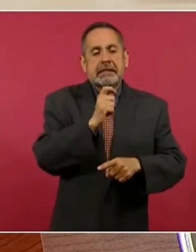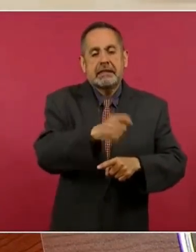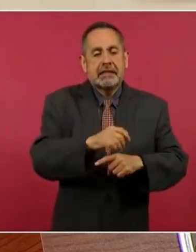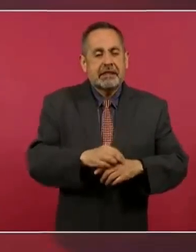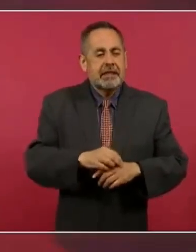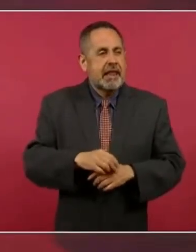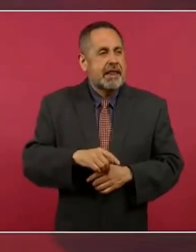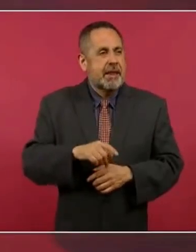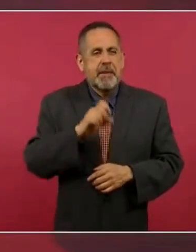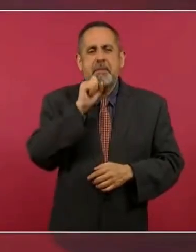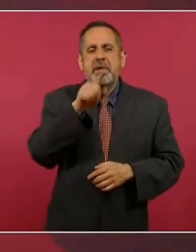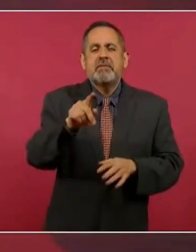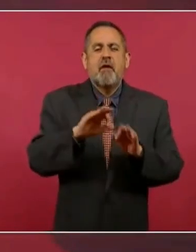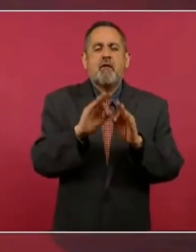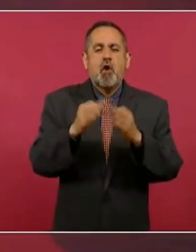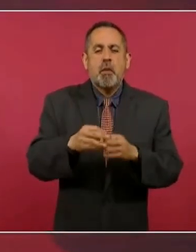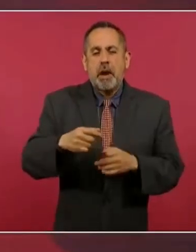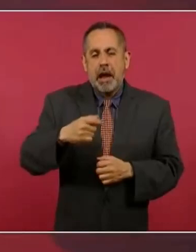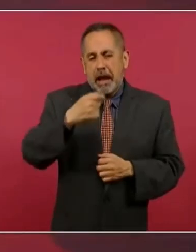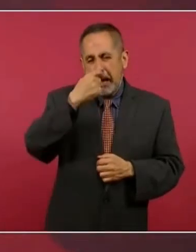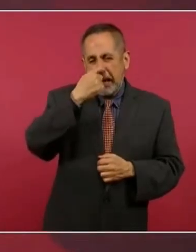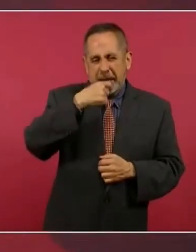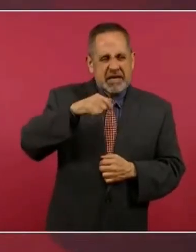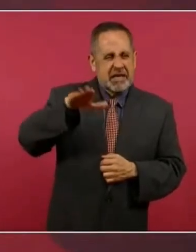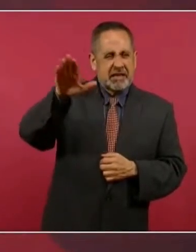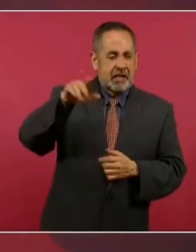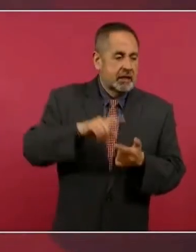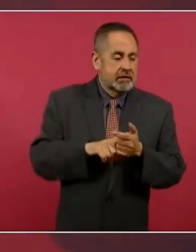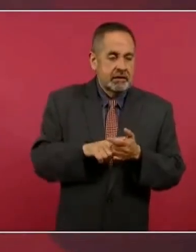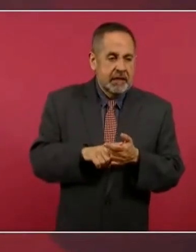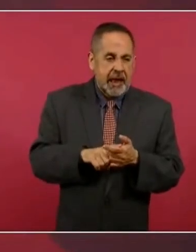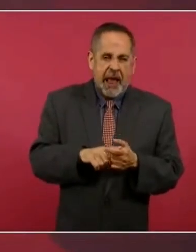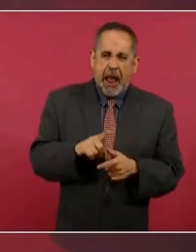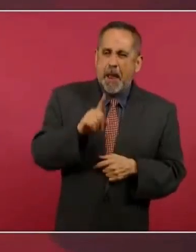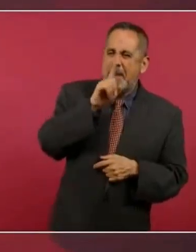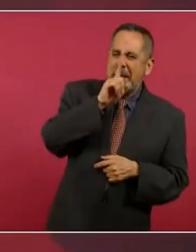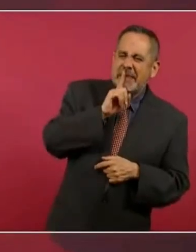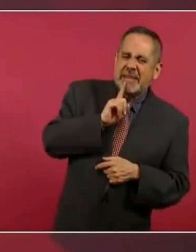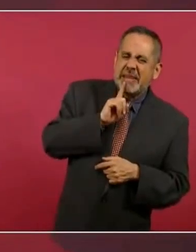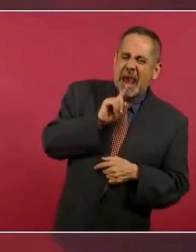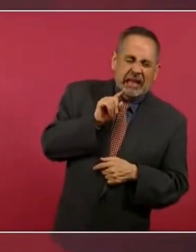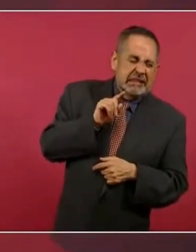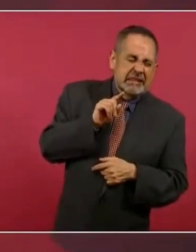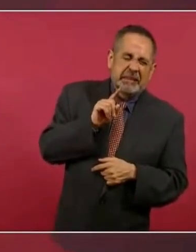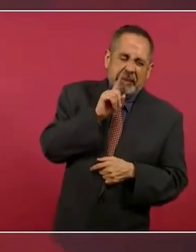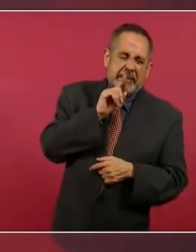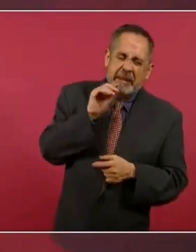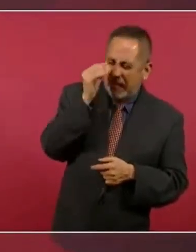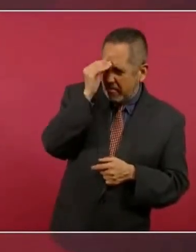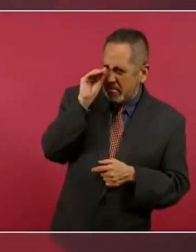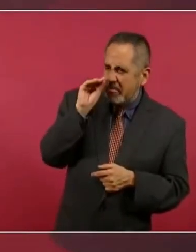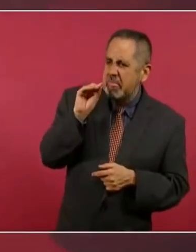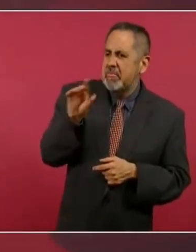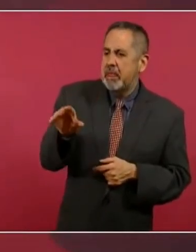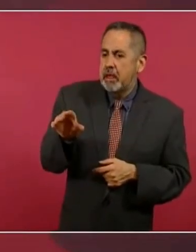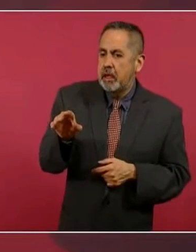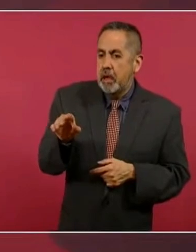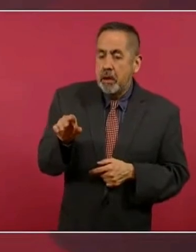hitleriana de Goebbels de que una mentira que se repite muchas veces puede convertirse en verdad.